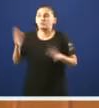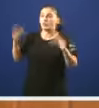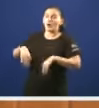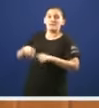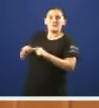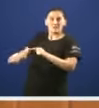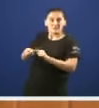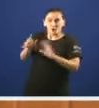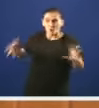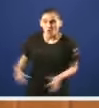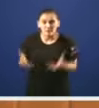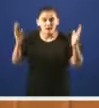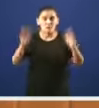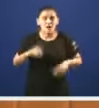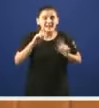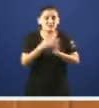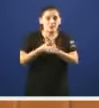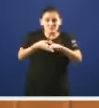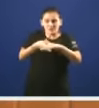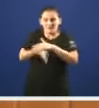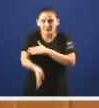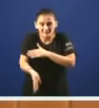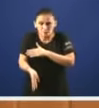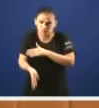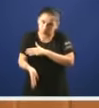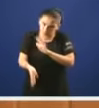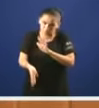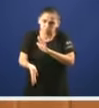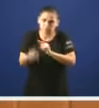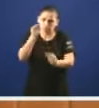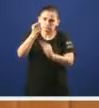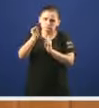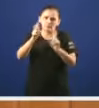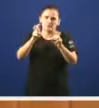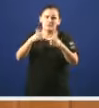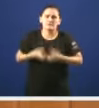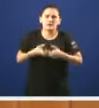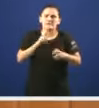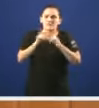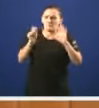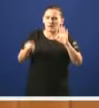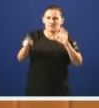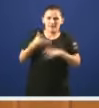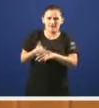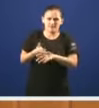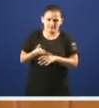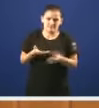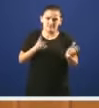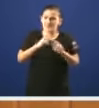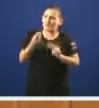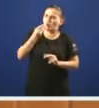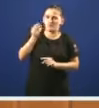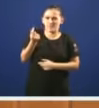urxente o digo en relación o acceso era bastante especifica en relación as máquinas come cartos por parte dos menores e estou falando de